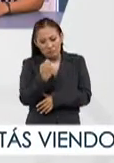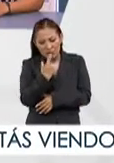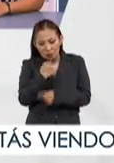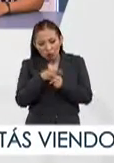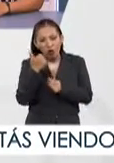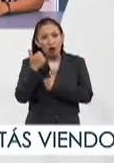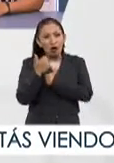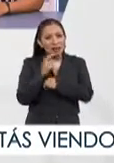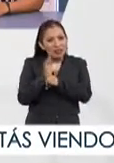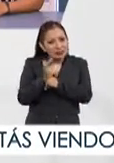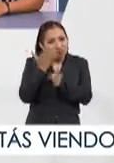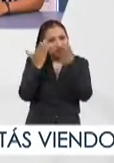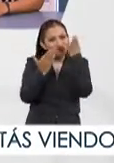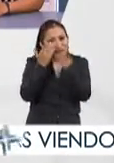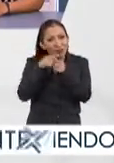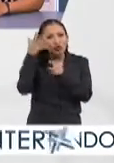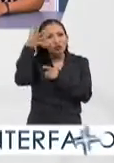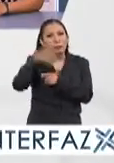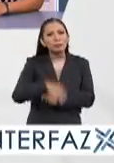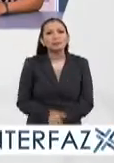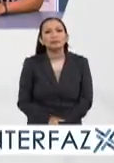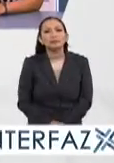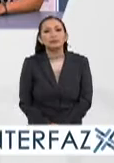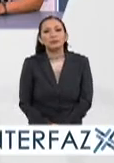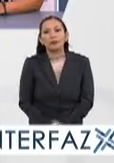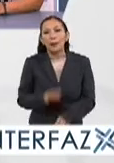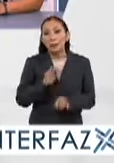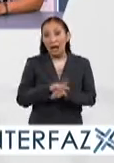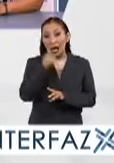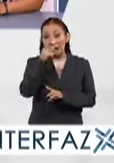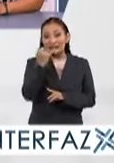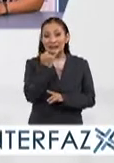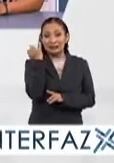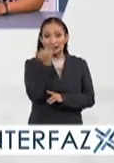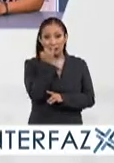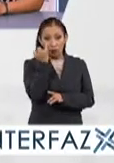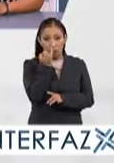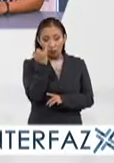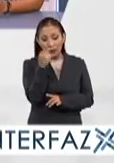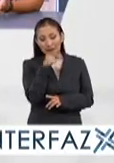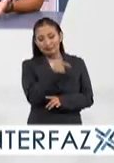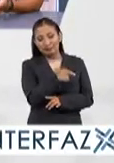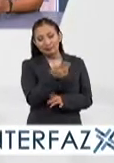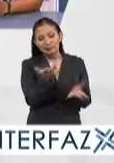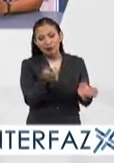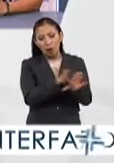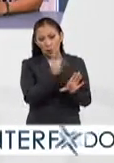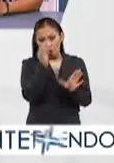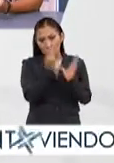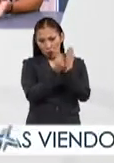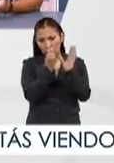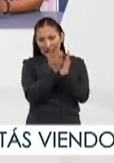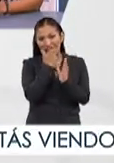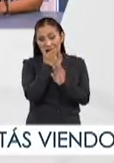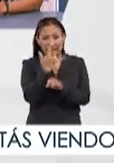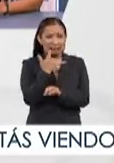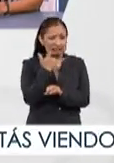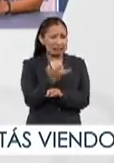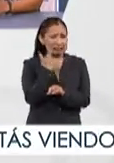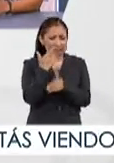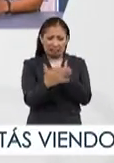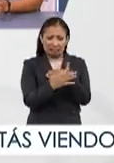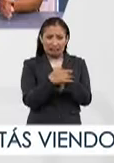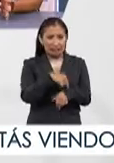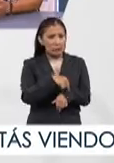de tu carrera, de tu futuro? Pues, principalmente el idioma. sea, como era un curso de inglés intensivo,